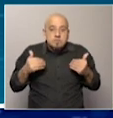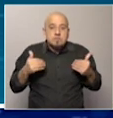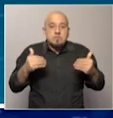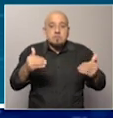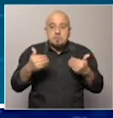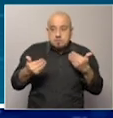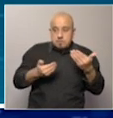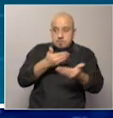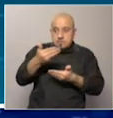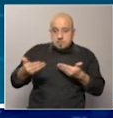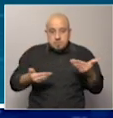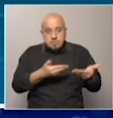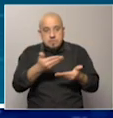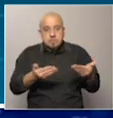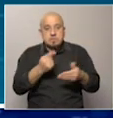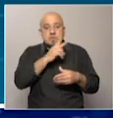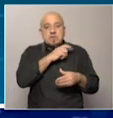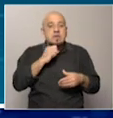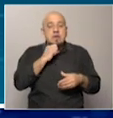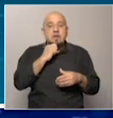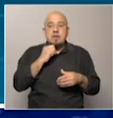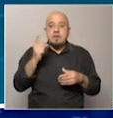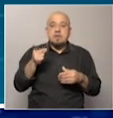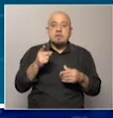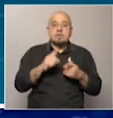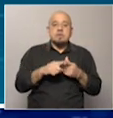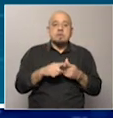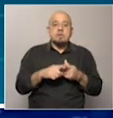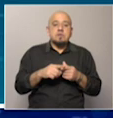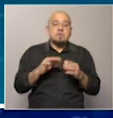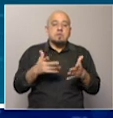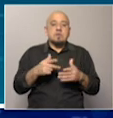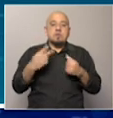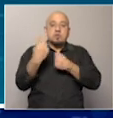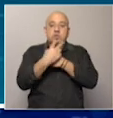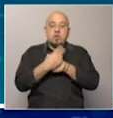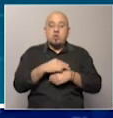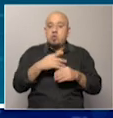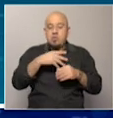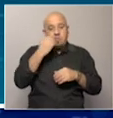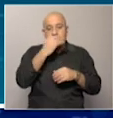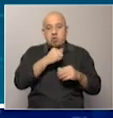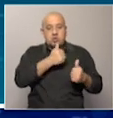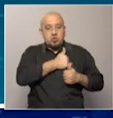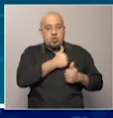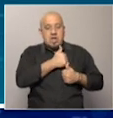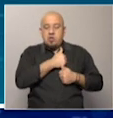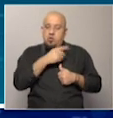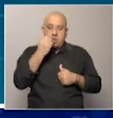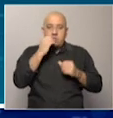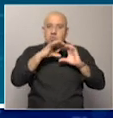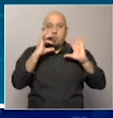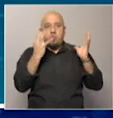cooperación en materia de seguridad entre Israel, un país muy preparado, evidentemente con uno de los mejores ejércitos del mundo y servicios de